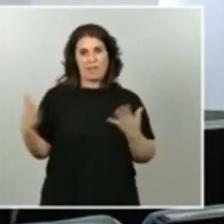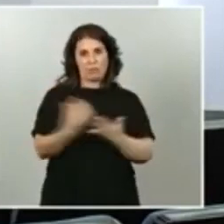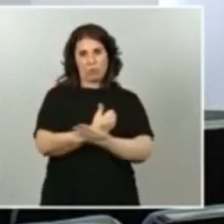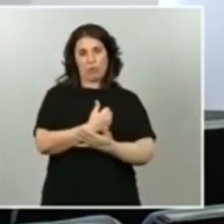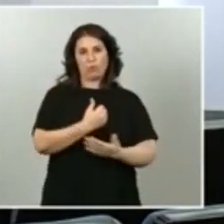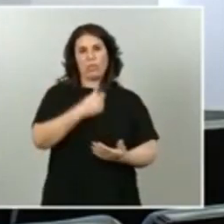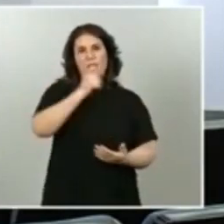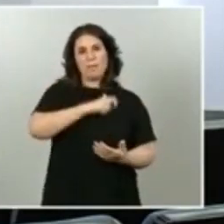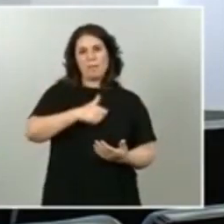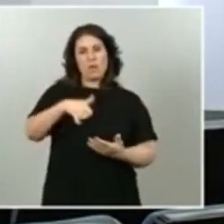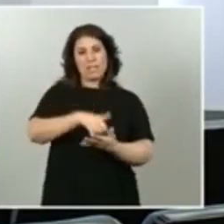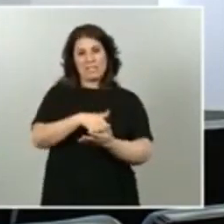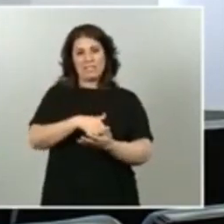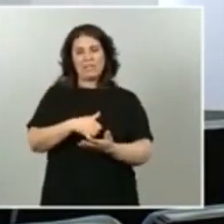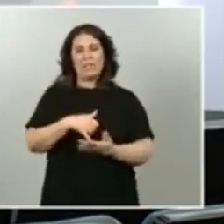vulnerables depende de ello muchas gracias